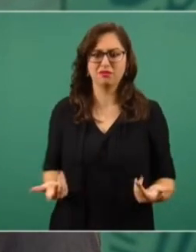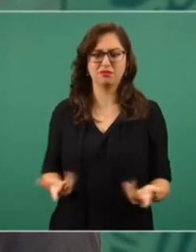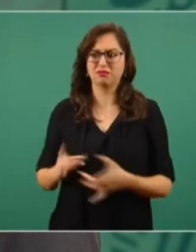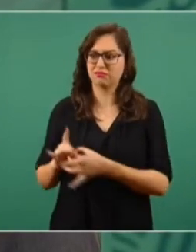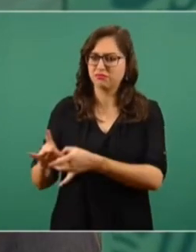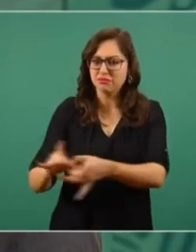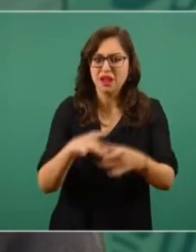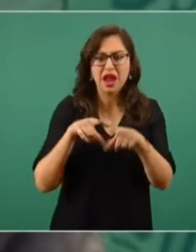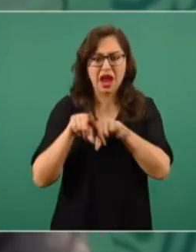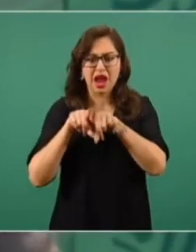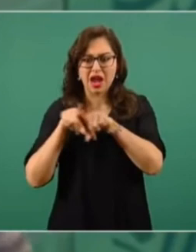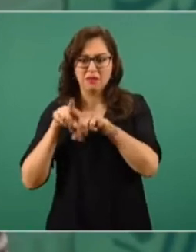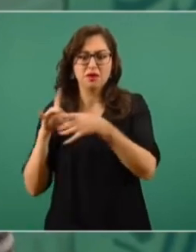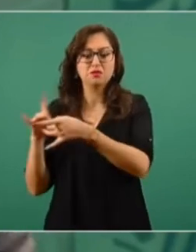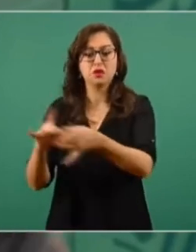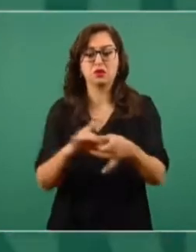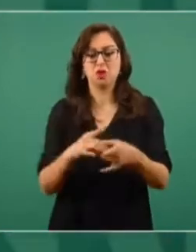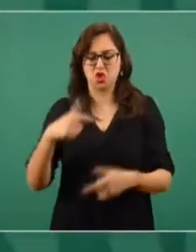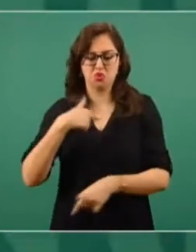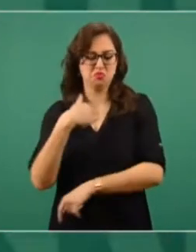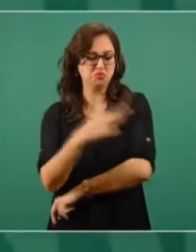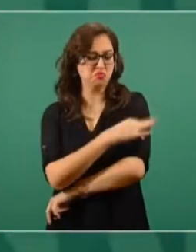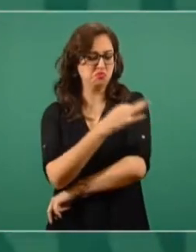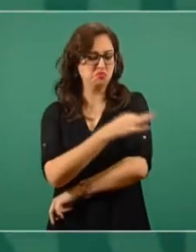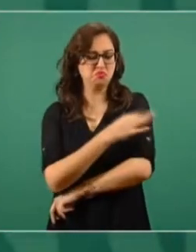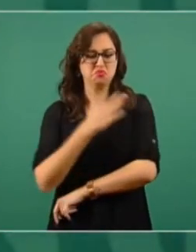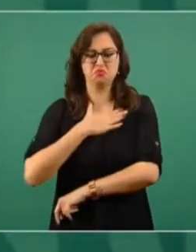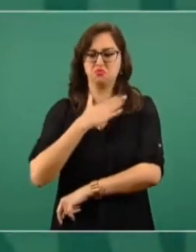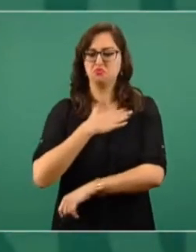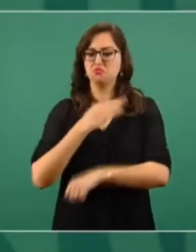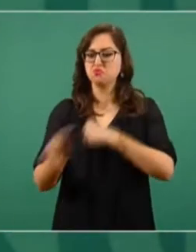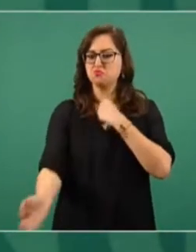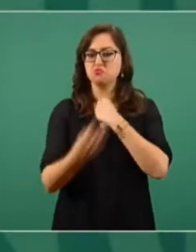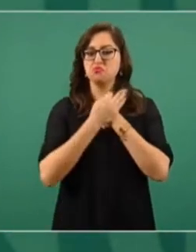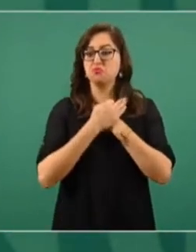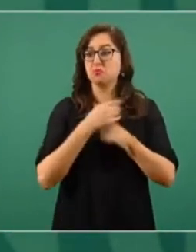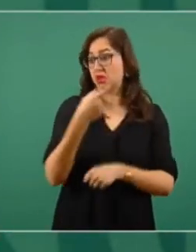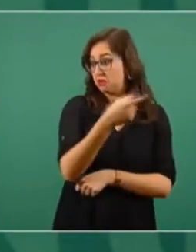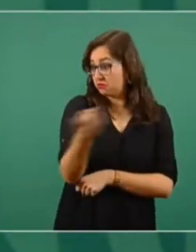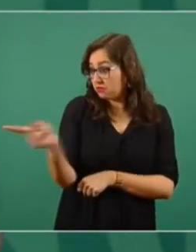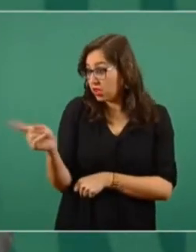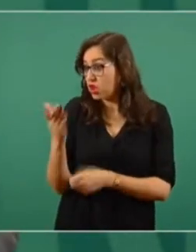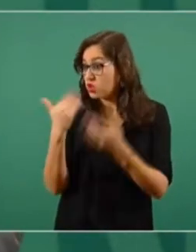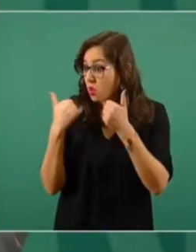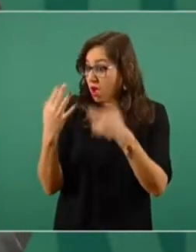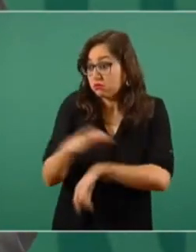yo me vacuno y ya lo demás no me importa.